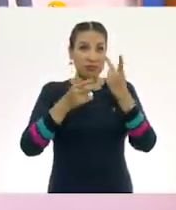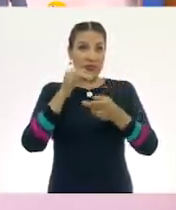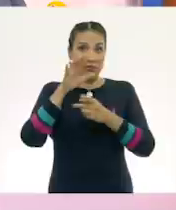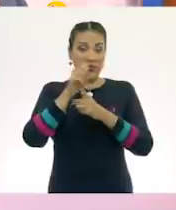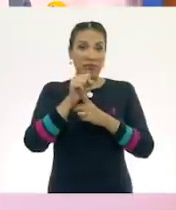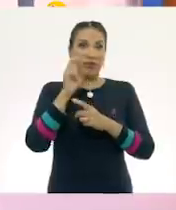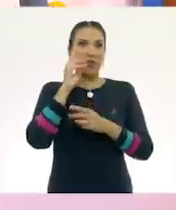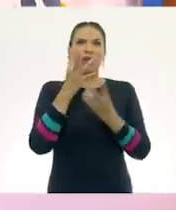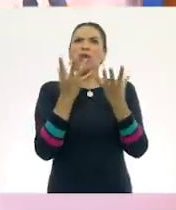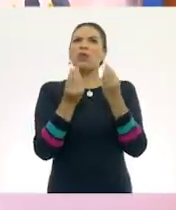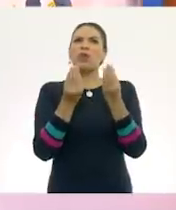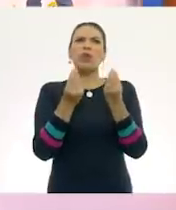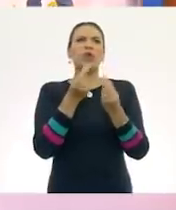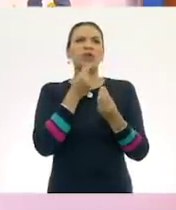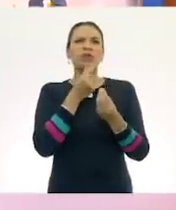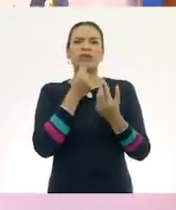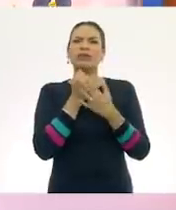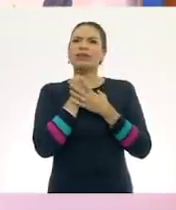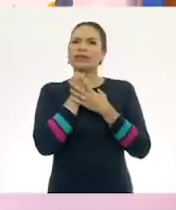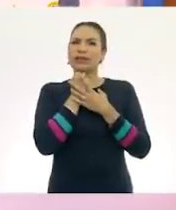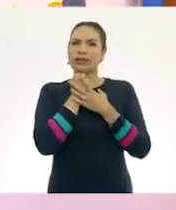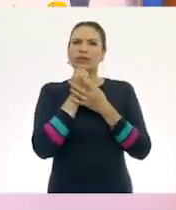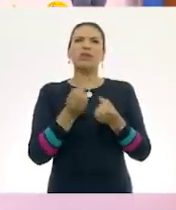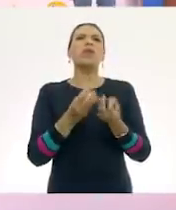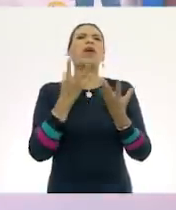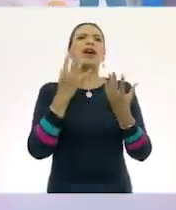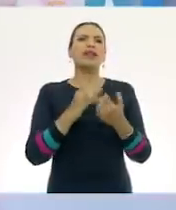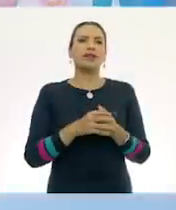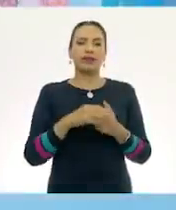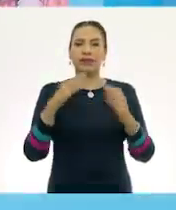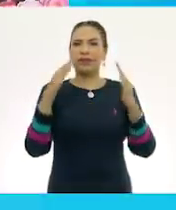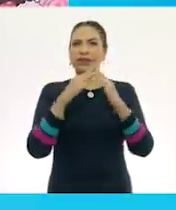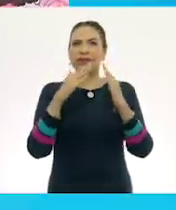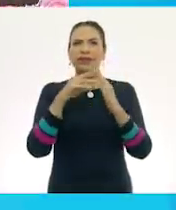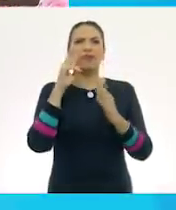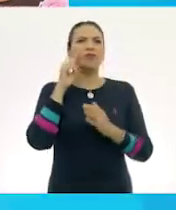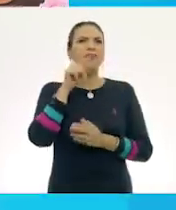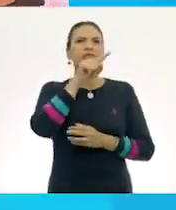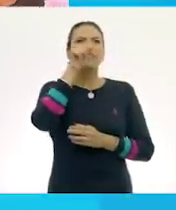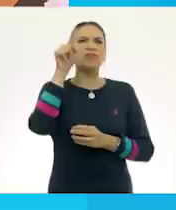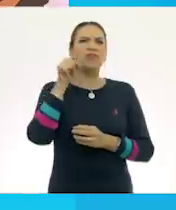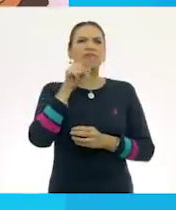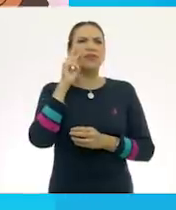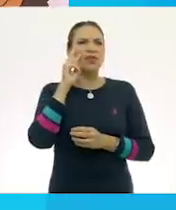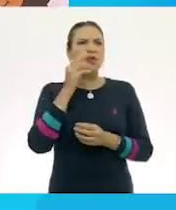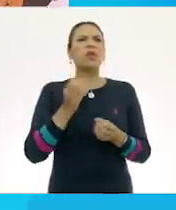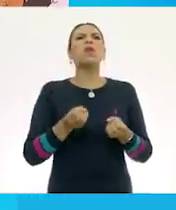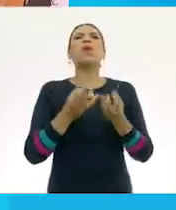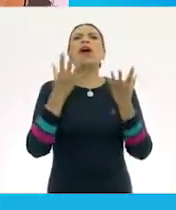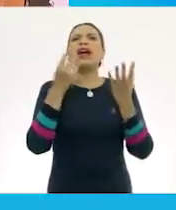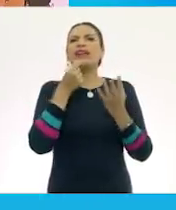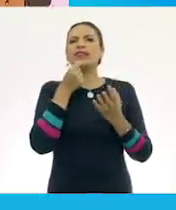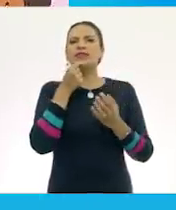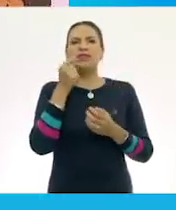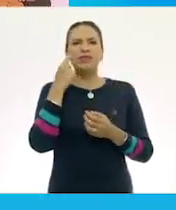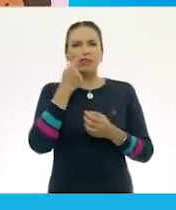¡Ay, se ven muchos niños, ¿verdad? Se ven muchos. ¿Cuántos serán? En casa, ¿ustedes ya observaron?